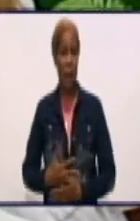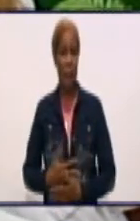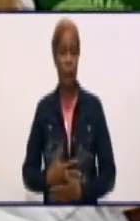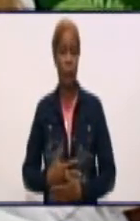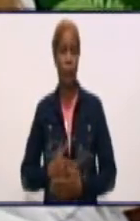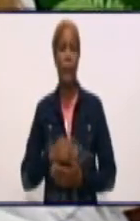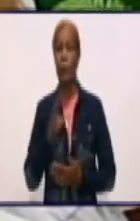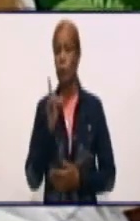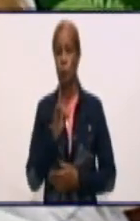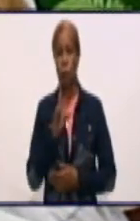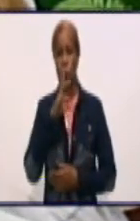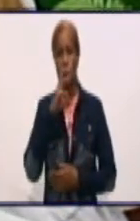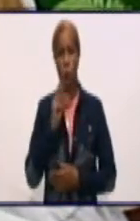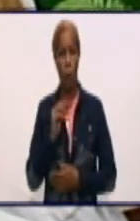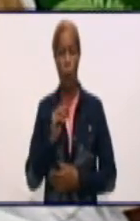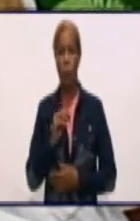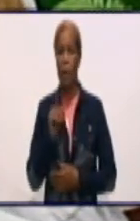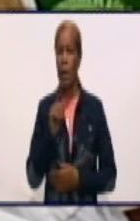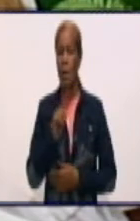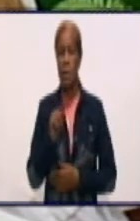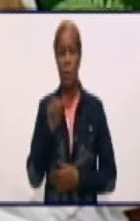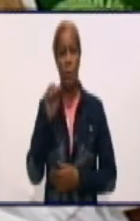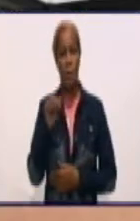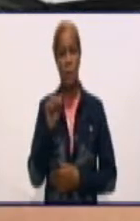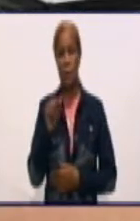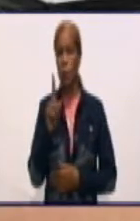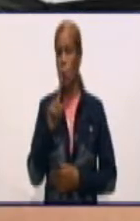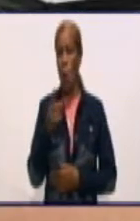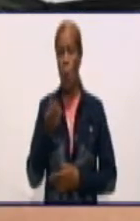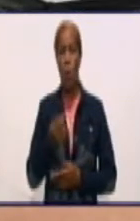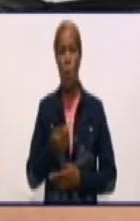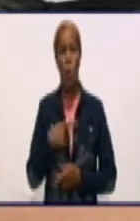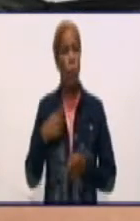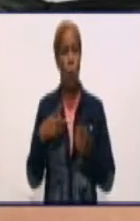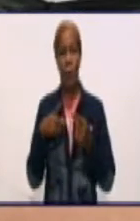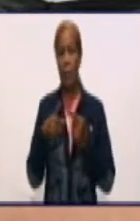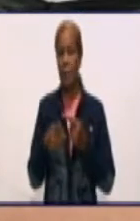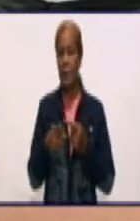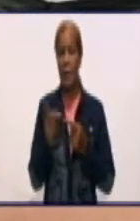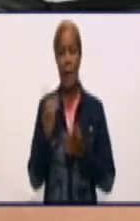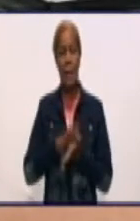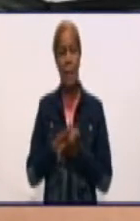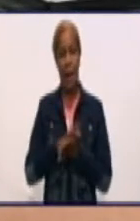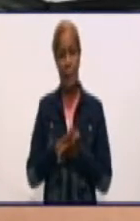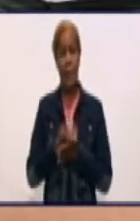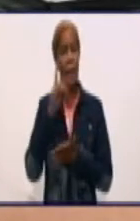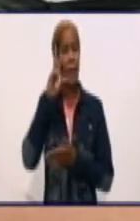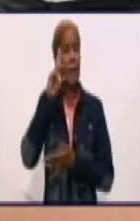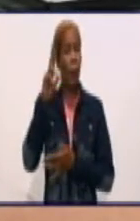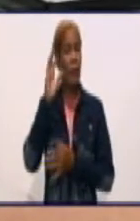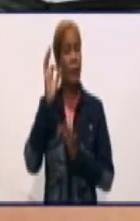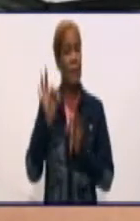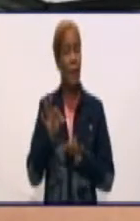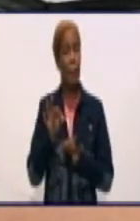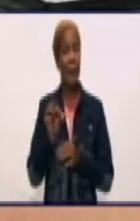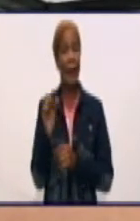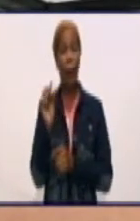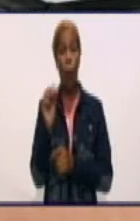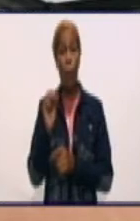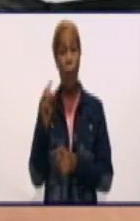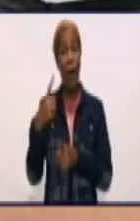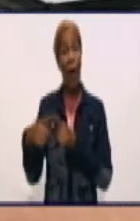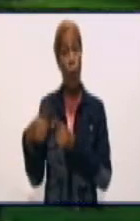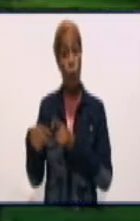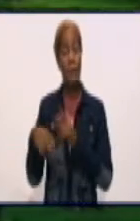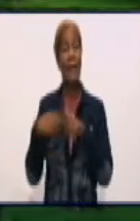No, eso no nos impide nada. Recuérdense que con poco se hace mucho. Lo que importa es tener dedicación,